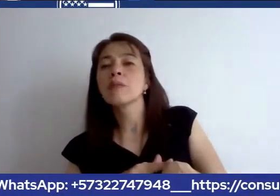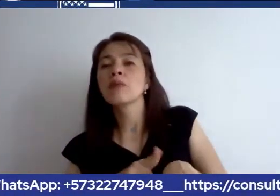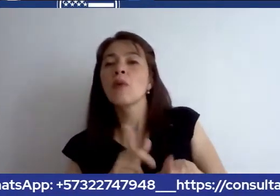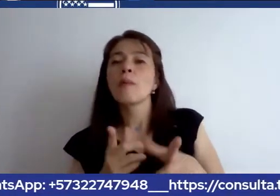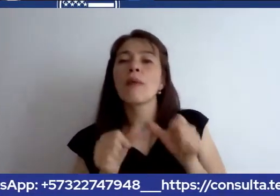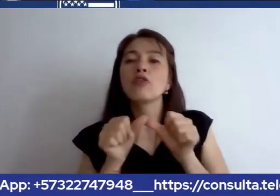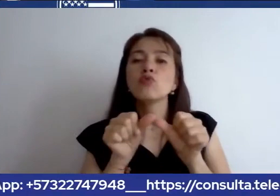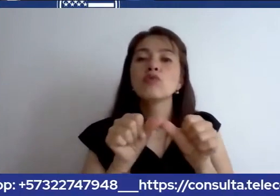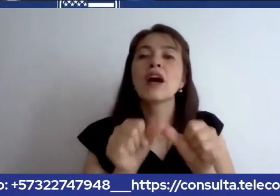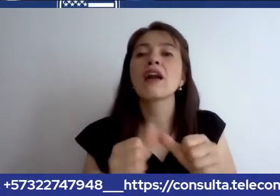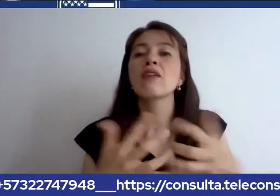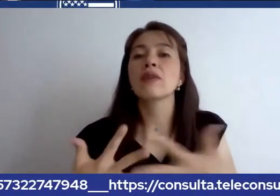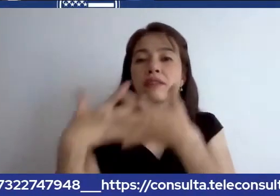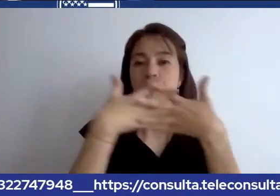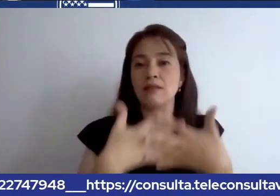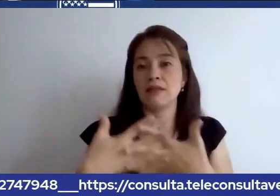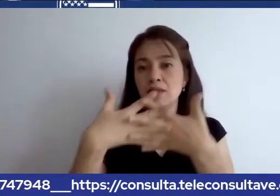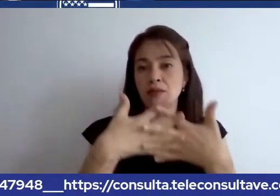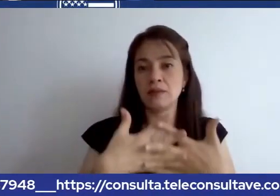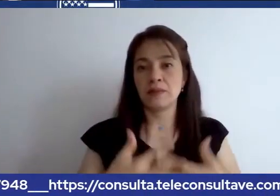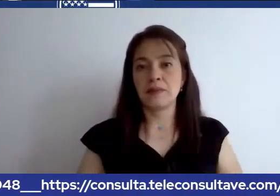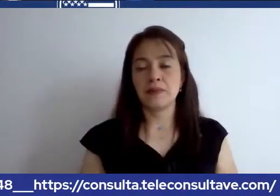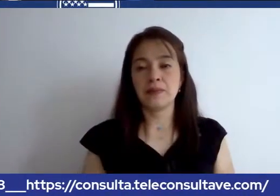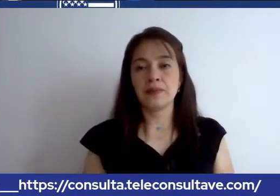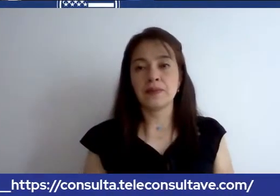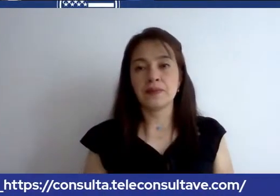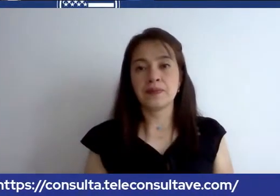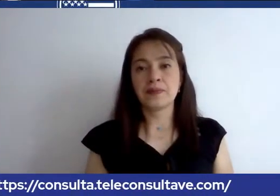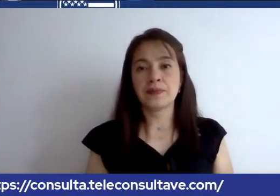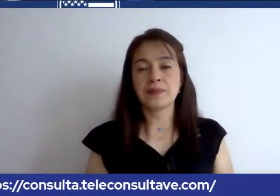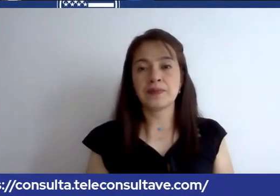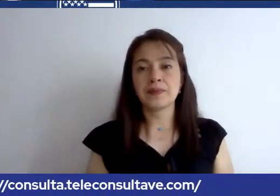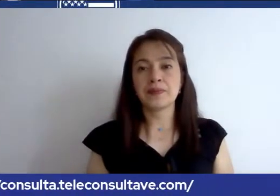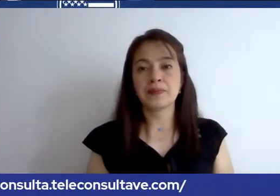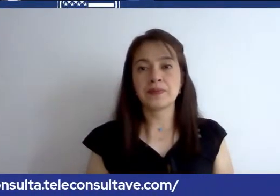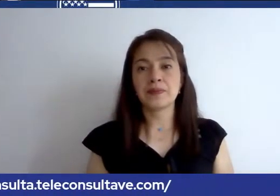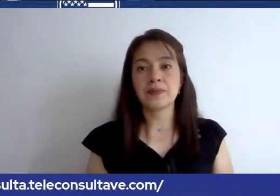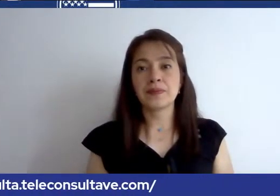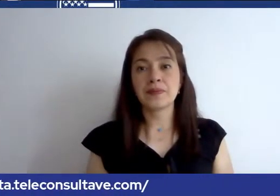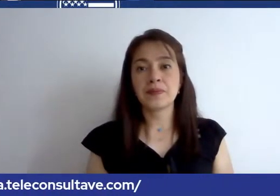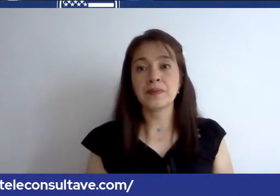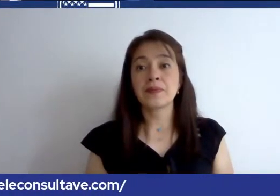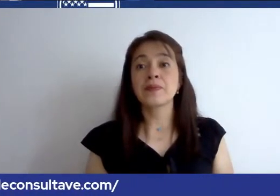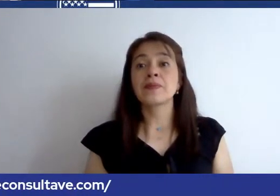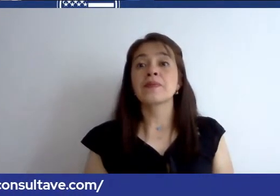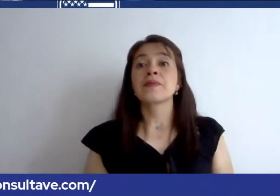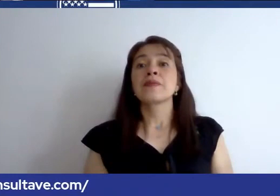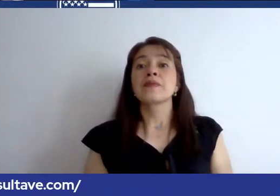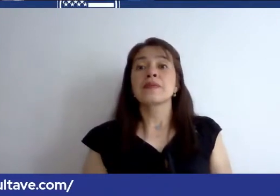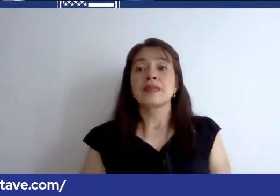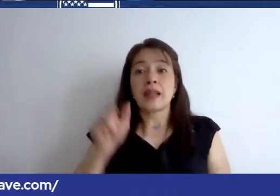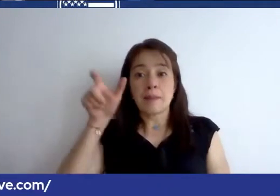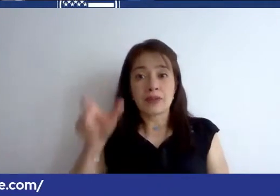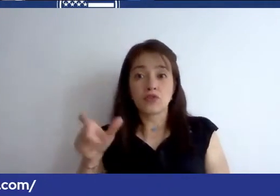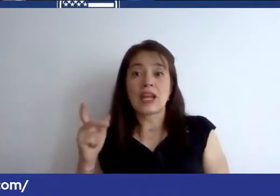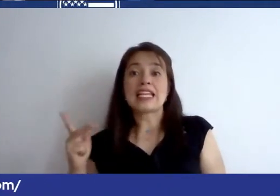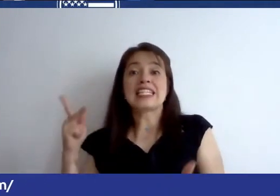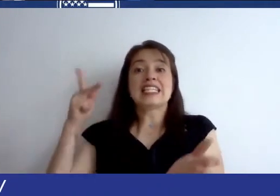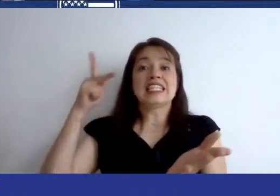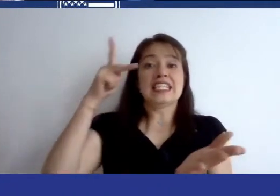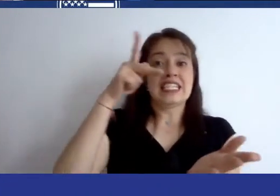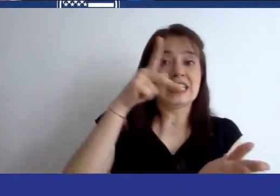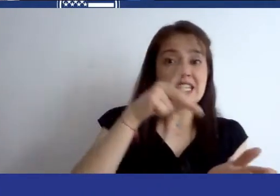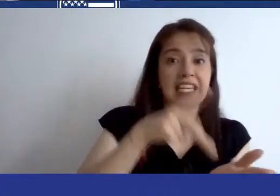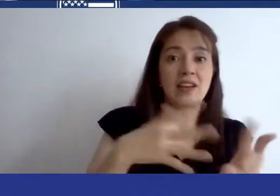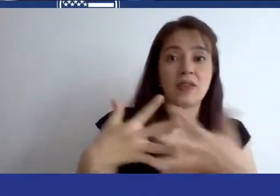los Estados Unidos. Cuando llega a los Estados Unidos, el funcionario en